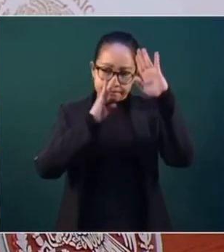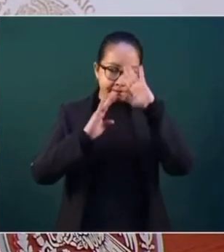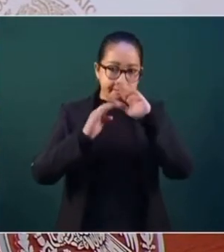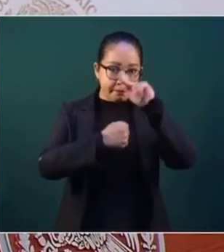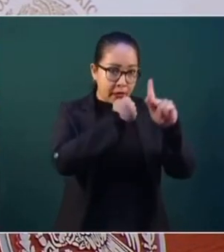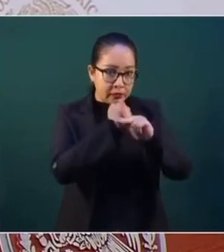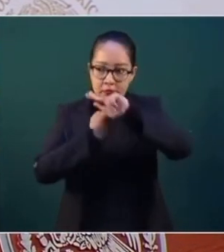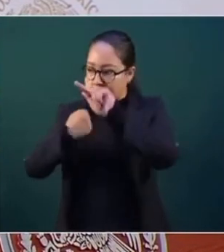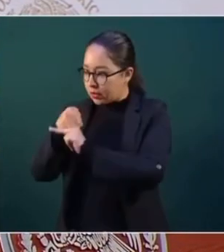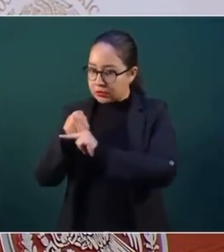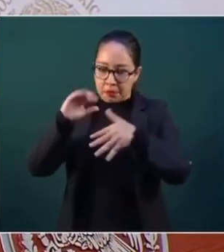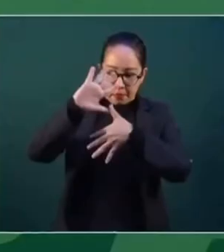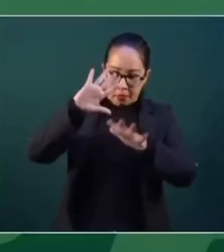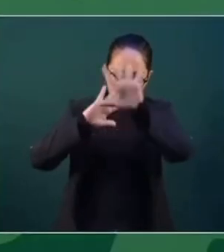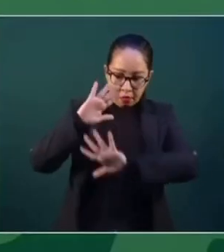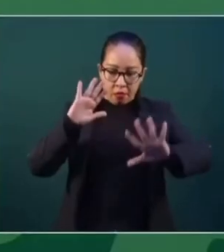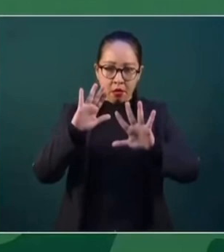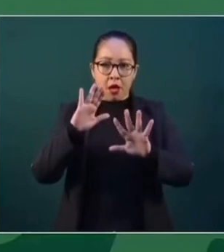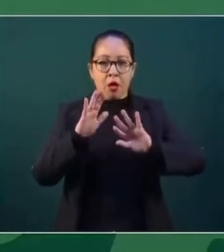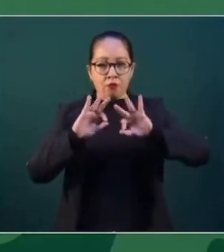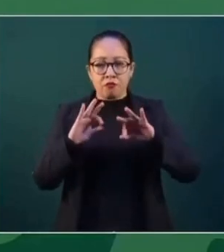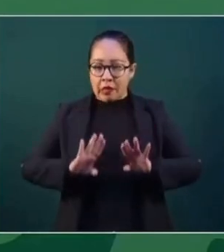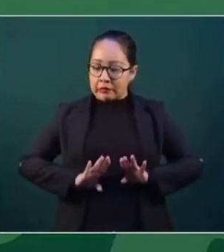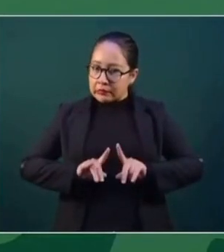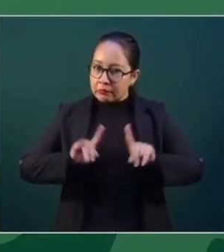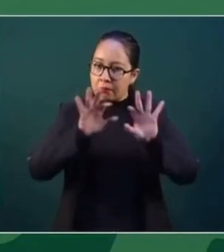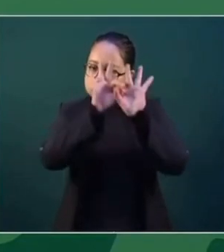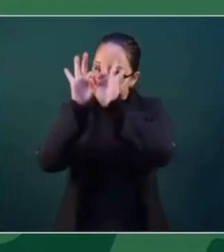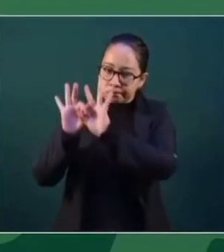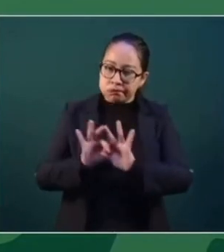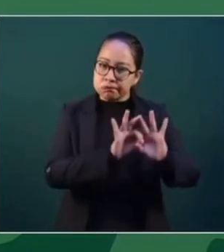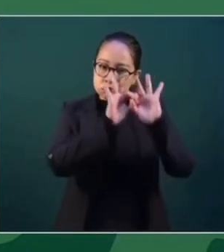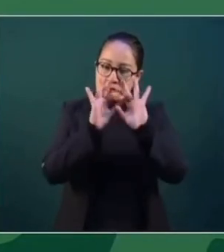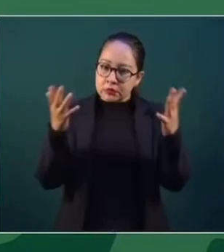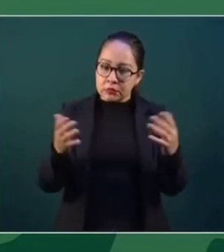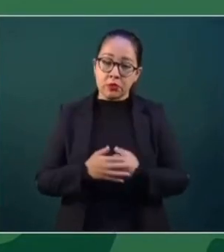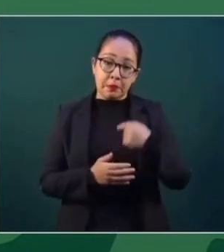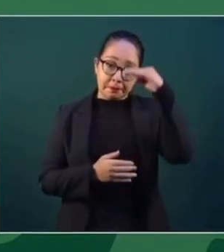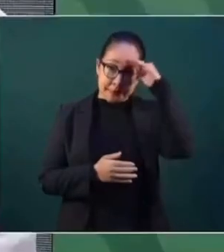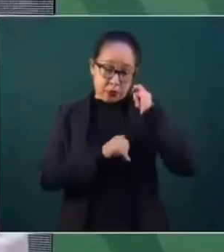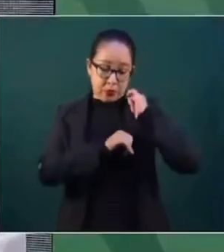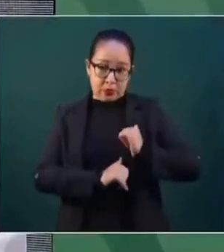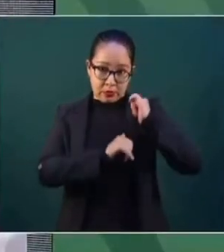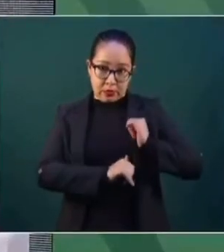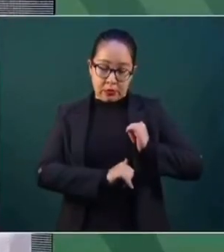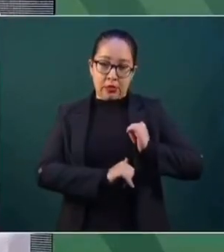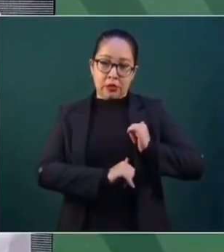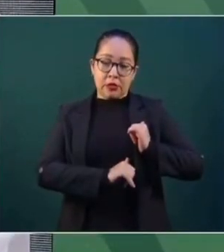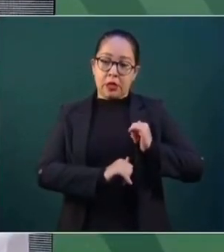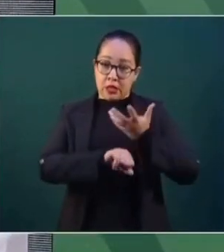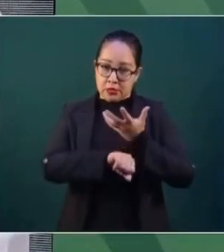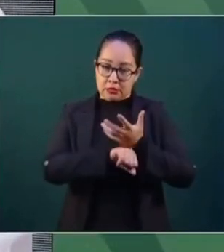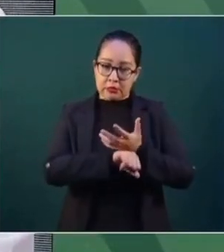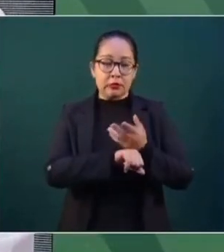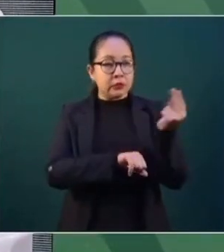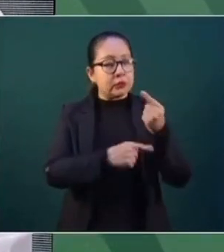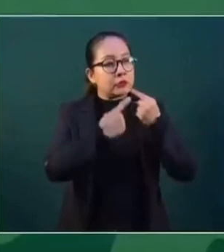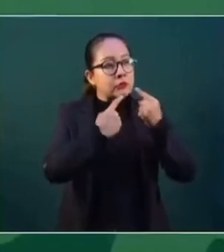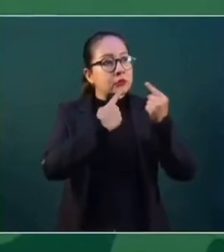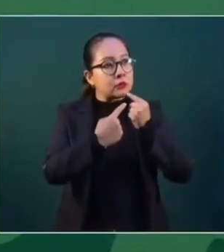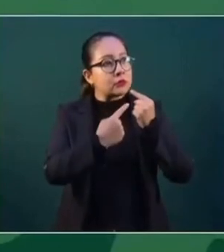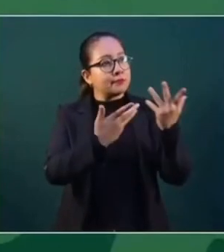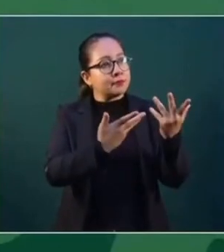todos los países de América. Y creo que hay que convencer y persuadir a las autoridades de Estados Unidos para que